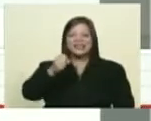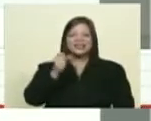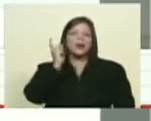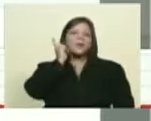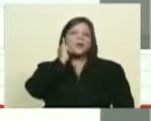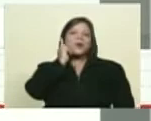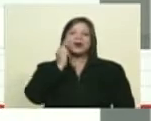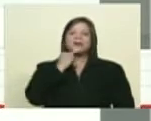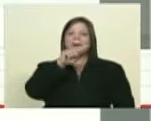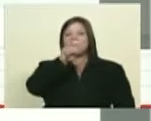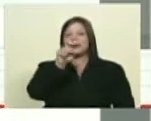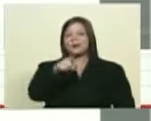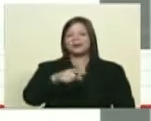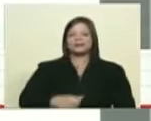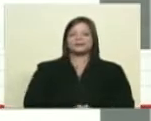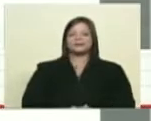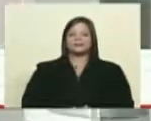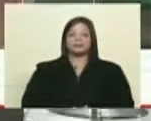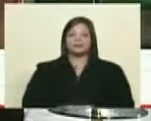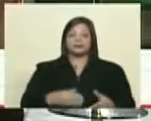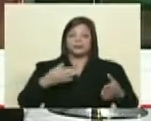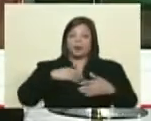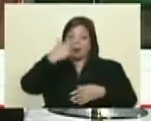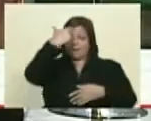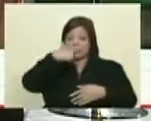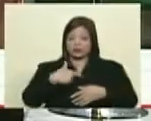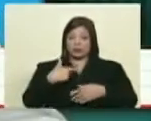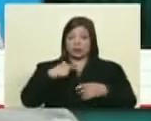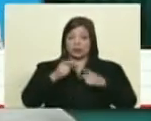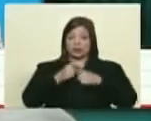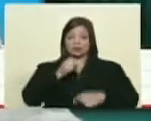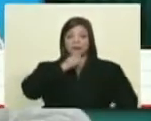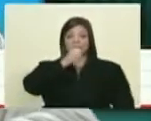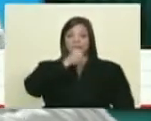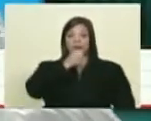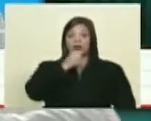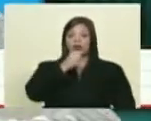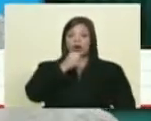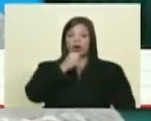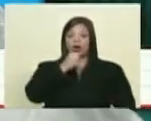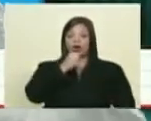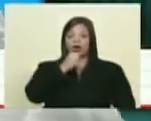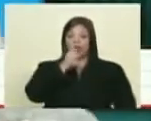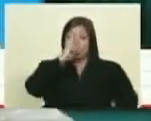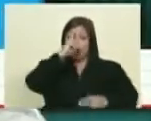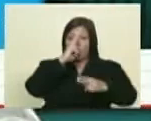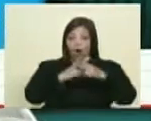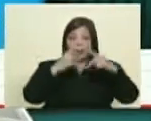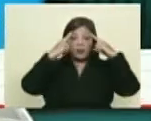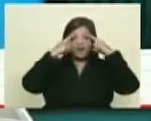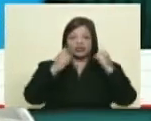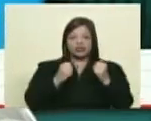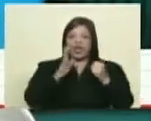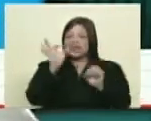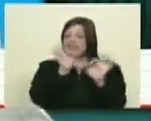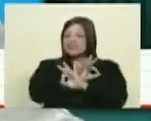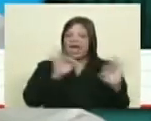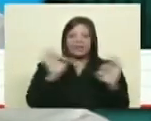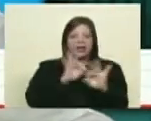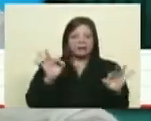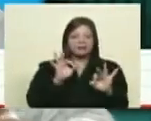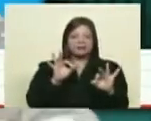Gómez bueno una persona que ha roto con todo su código deontológico su código ético profesional